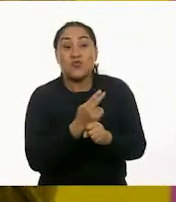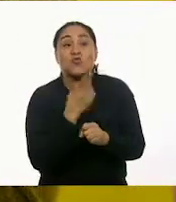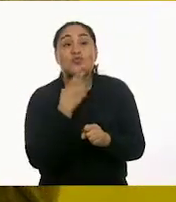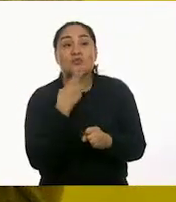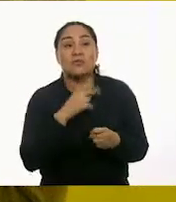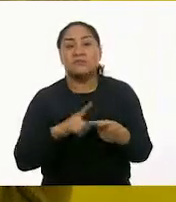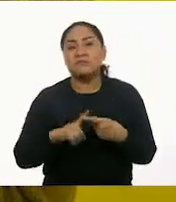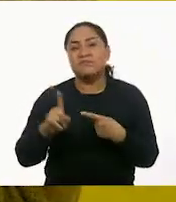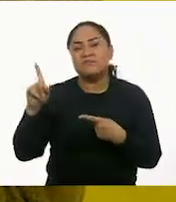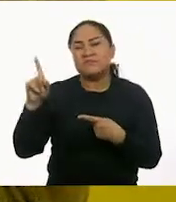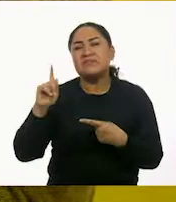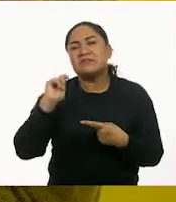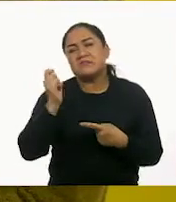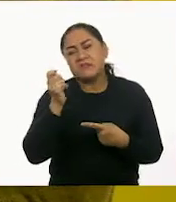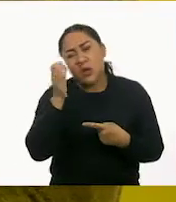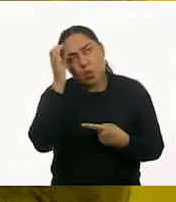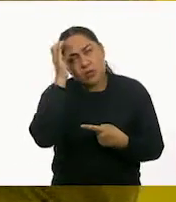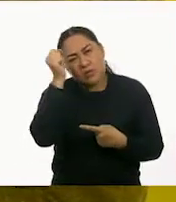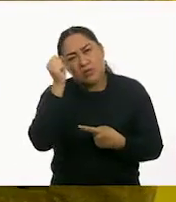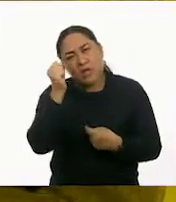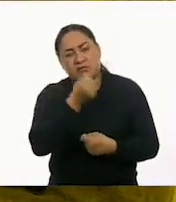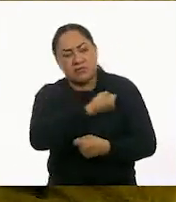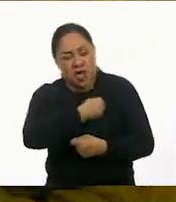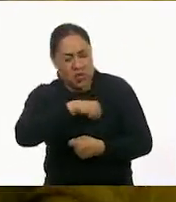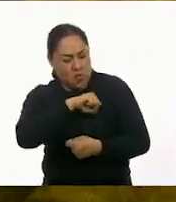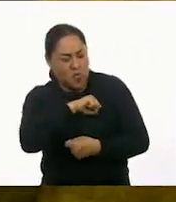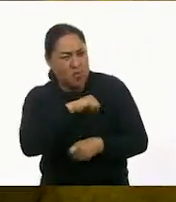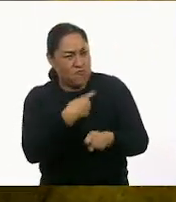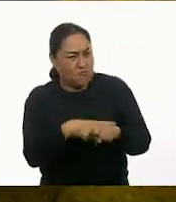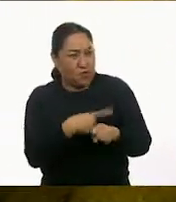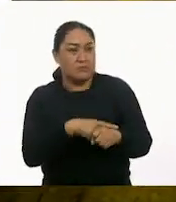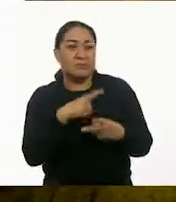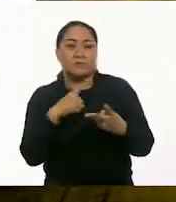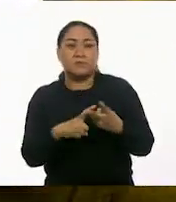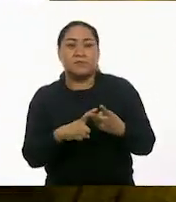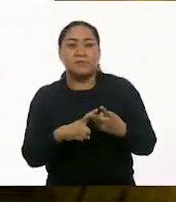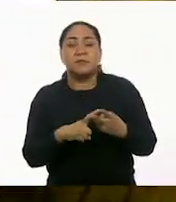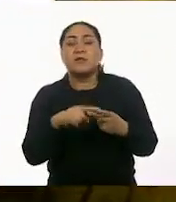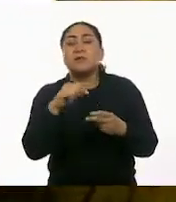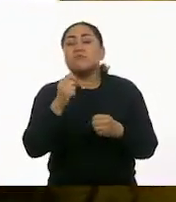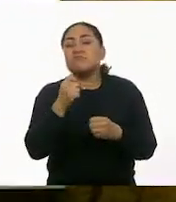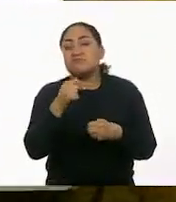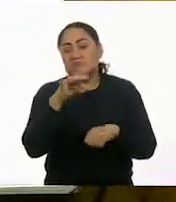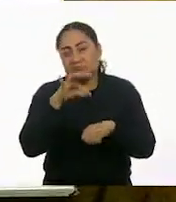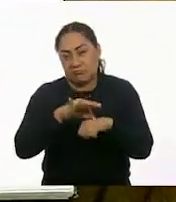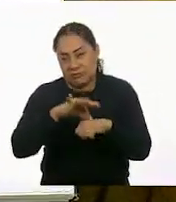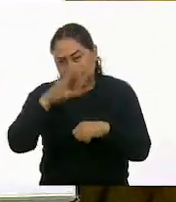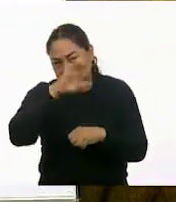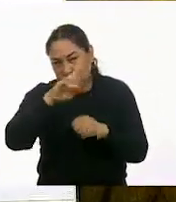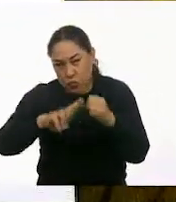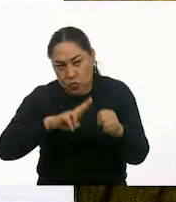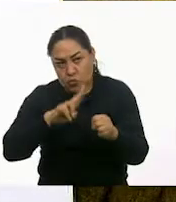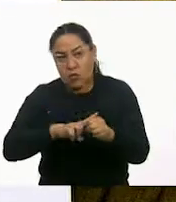concepto de salud y enfermedad. Ahí no creo que encontremos algo. ¿La medicina como ciencia natural? No. ¿La medicina como ciencia social?